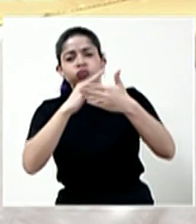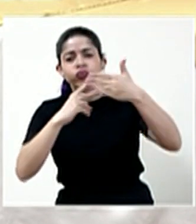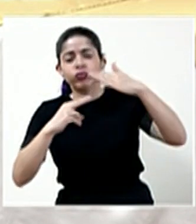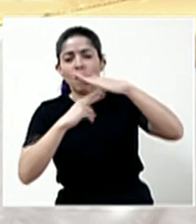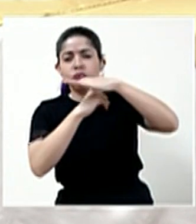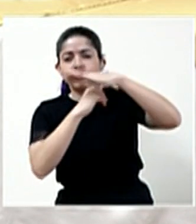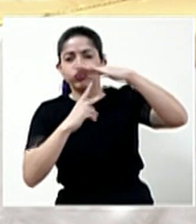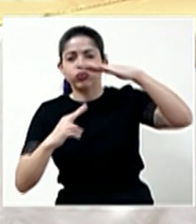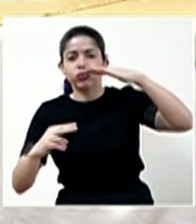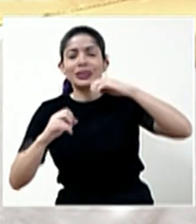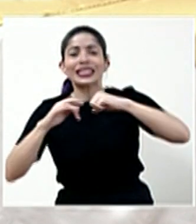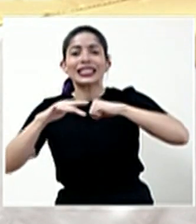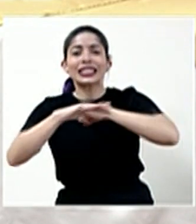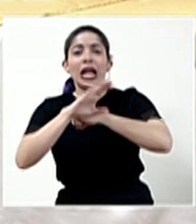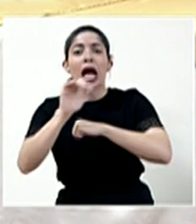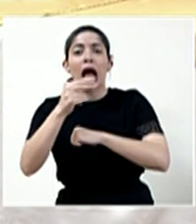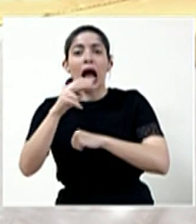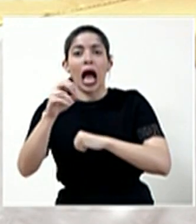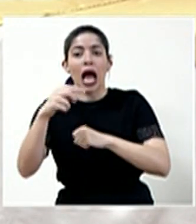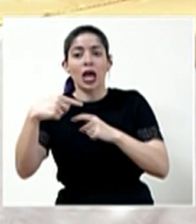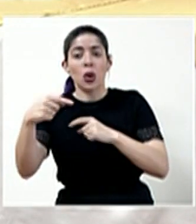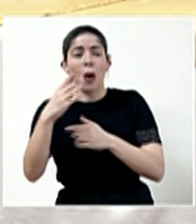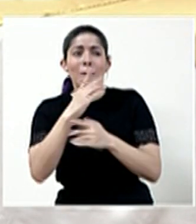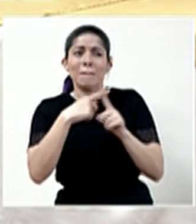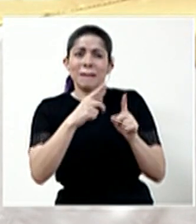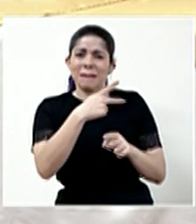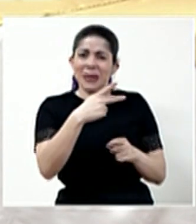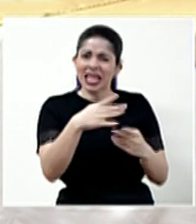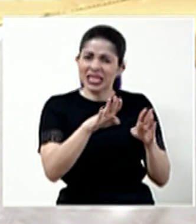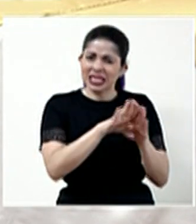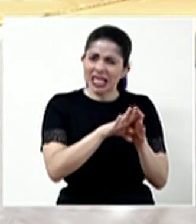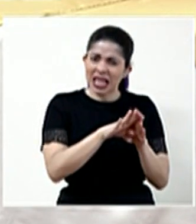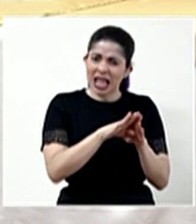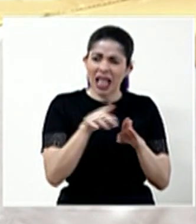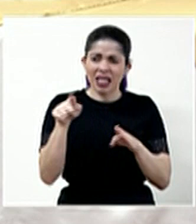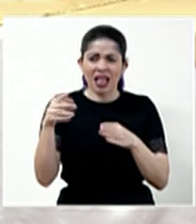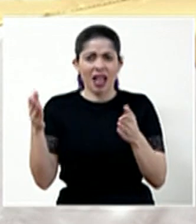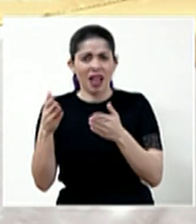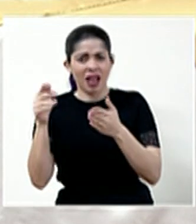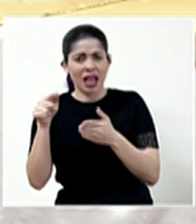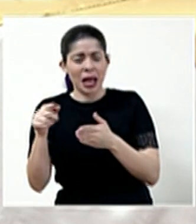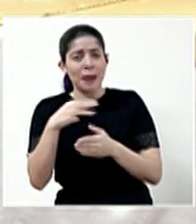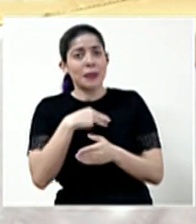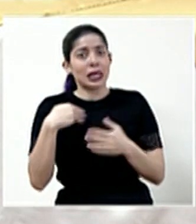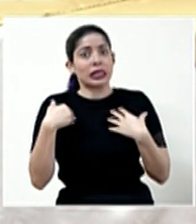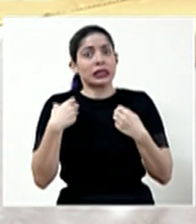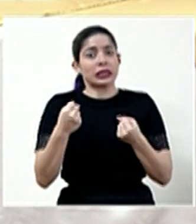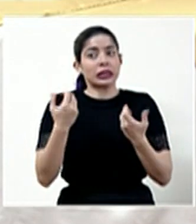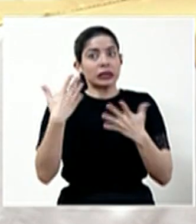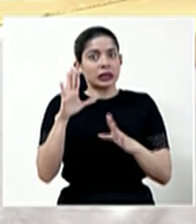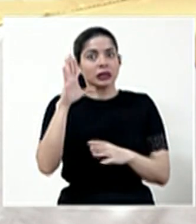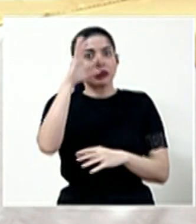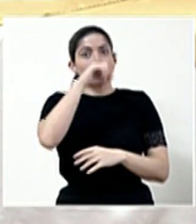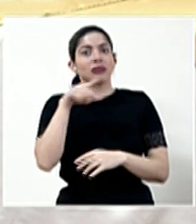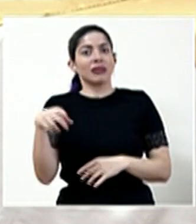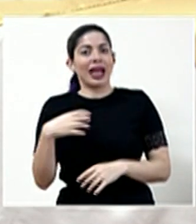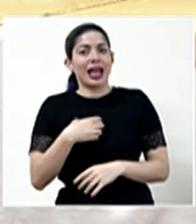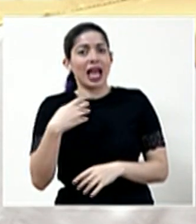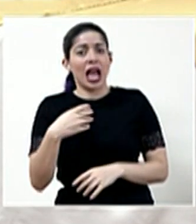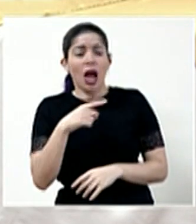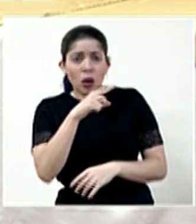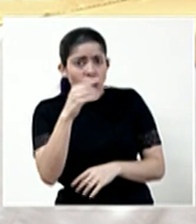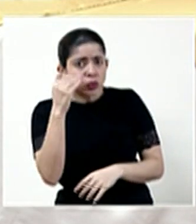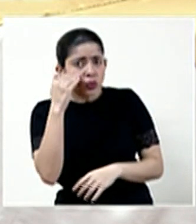próximos días, pese a que las playas están cerradas. Entiendo que el Ministerio de Salud ya llegó a esa denuncia o queja. ¿Tienen